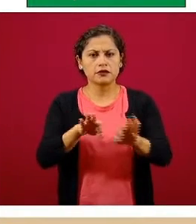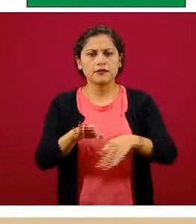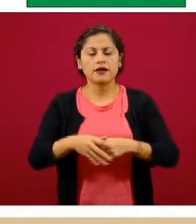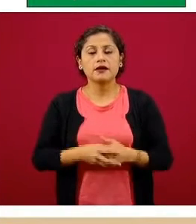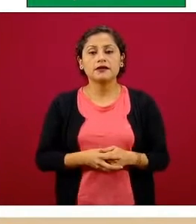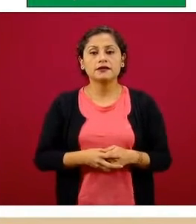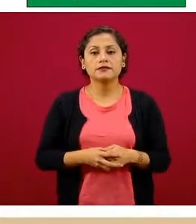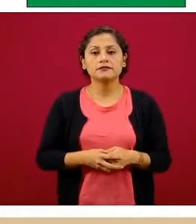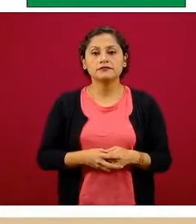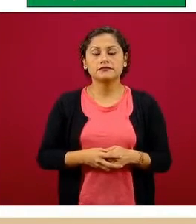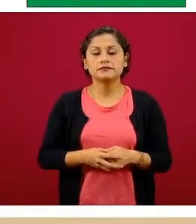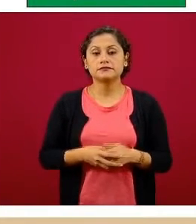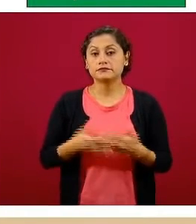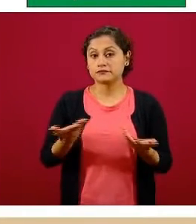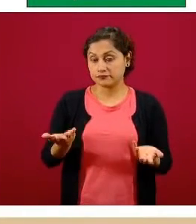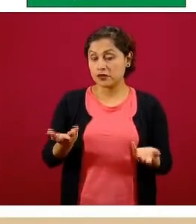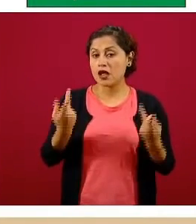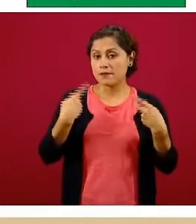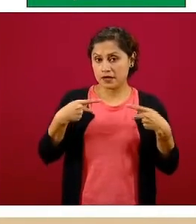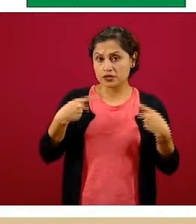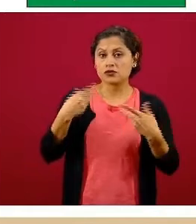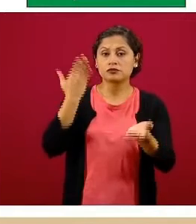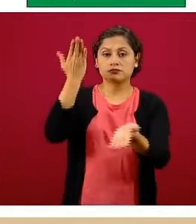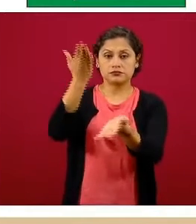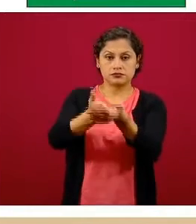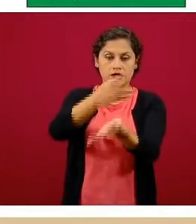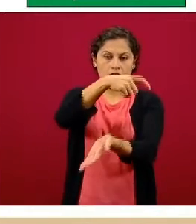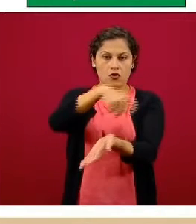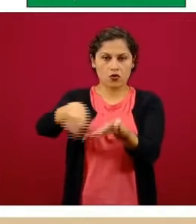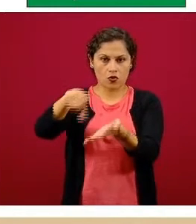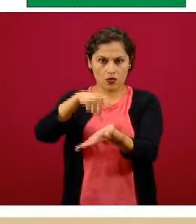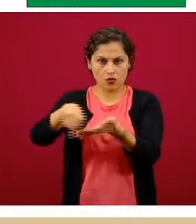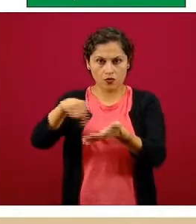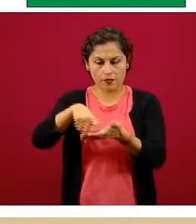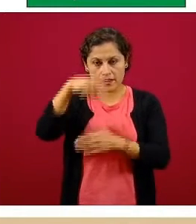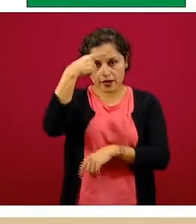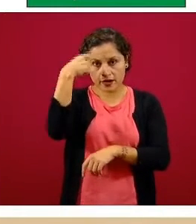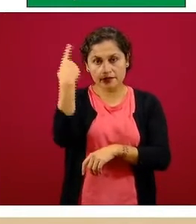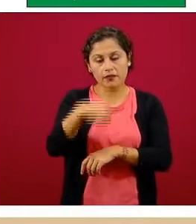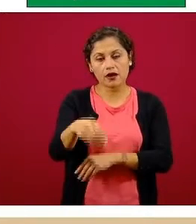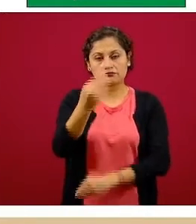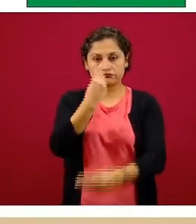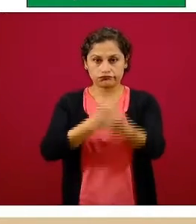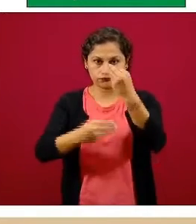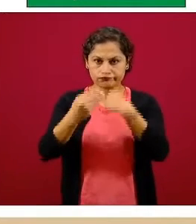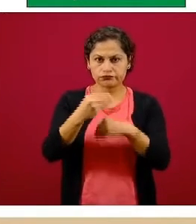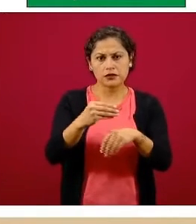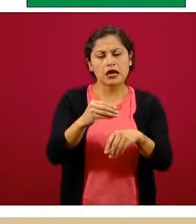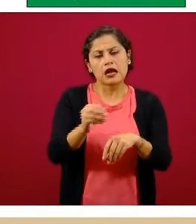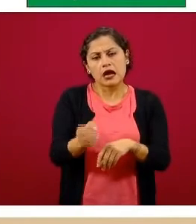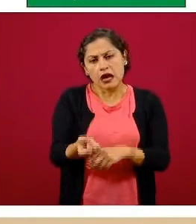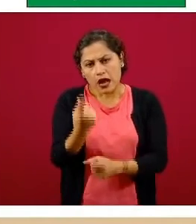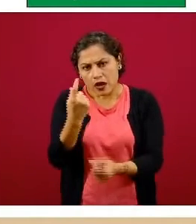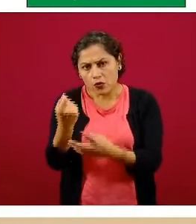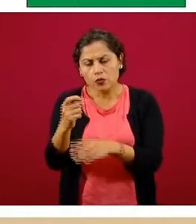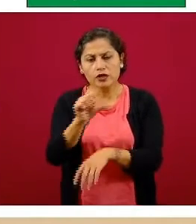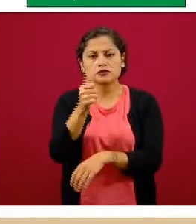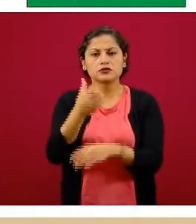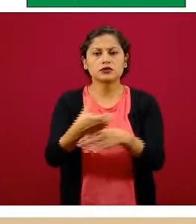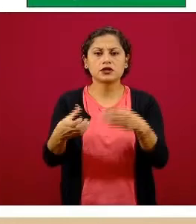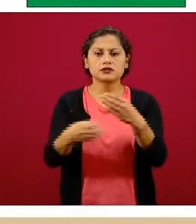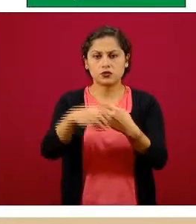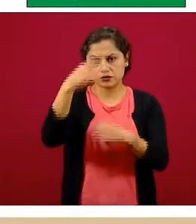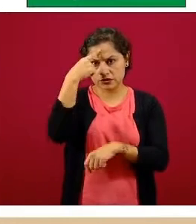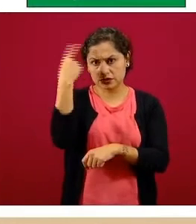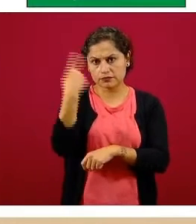pueden lógicamente las personas ir a adquirir sus productos alimenticios y algunos otros insumos de primera